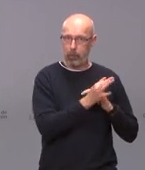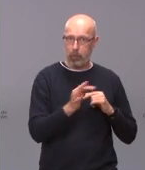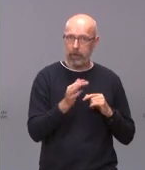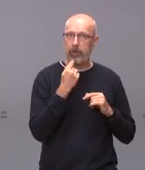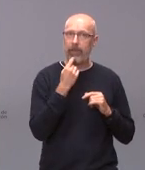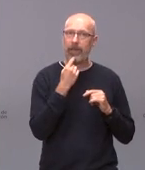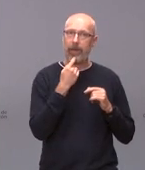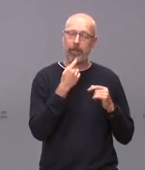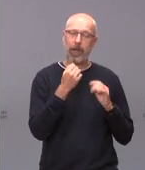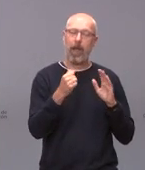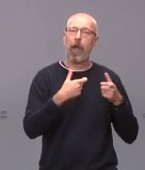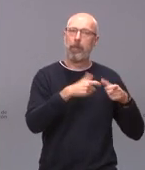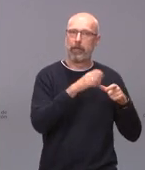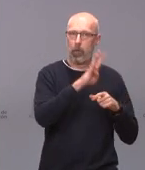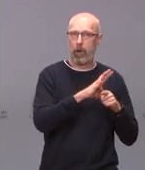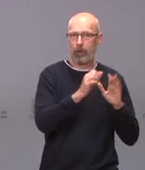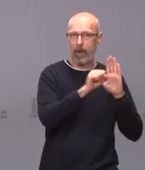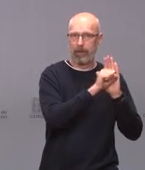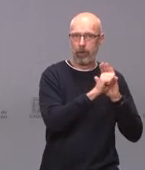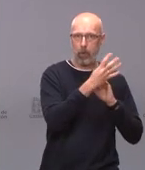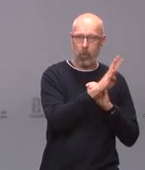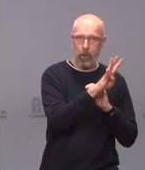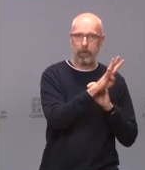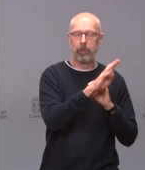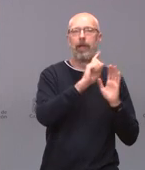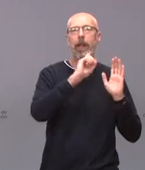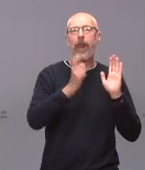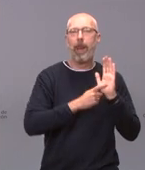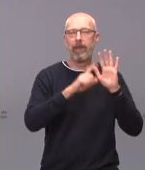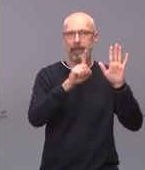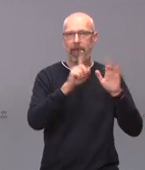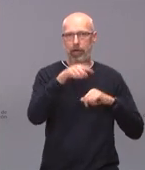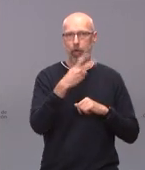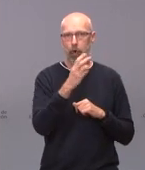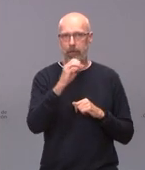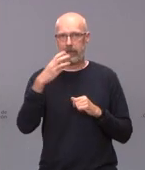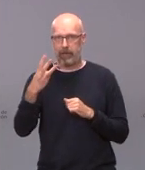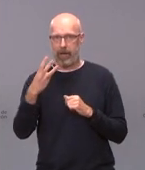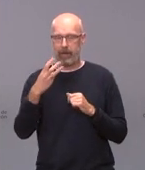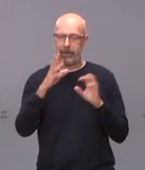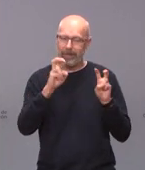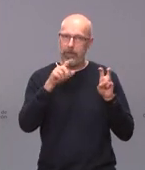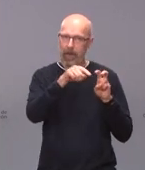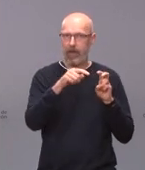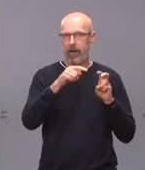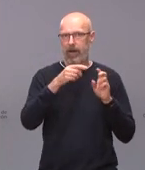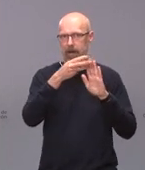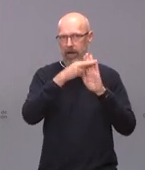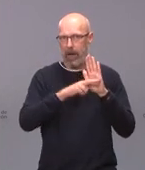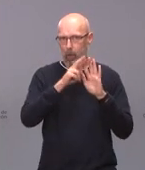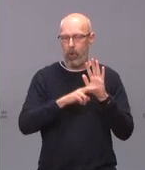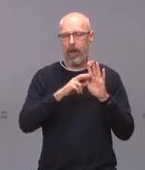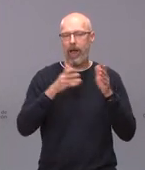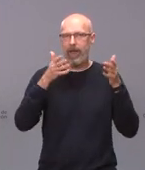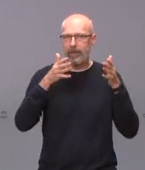de la ley 6.2003 de 3 de abril reguladora de la asistencia jurídica a la comunidad de Castilla y León donde se